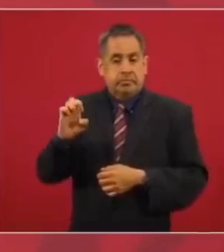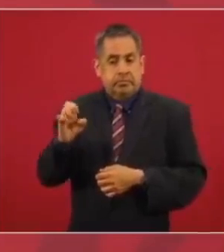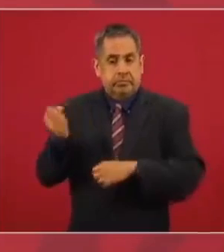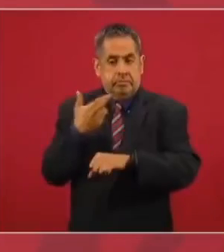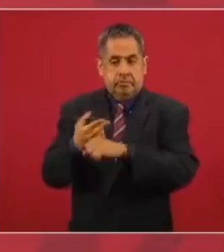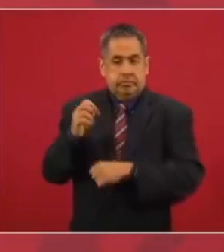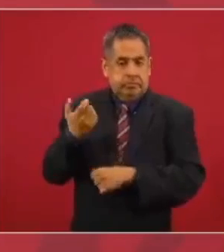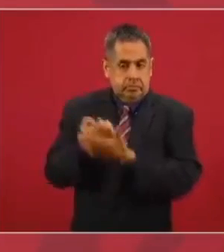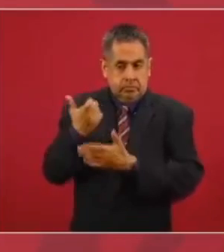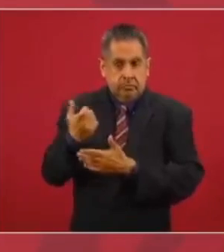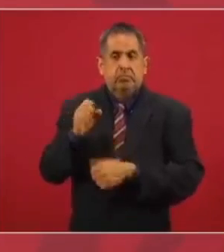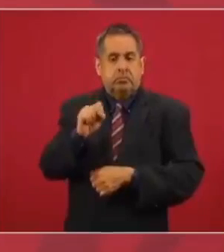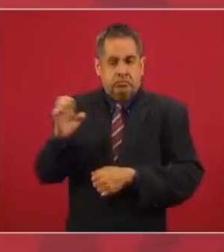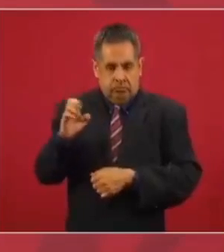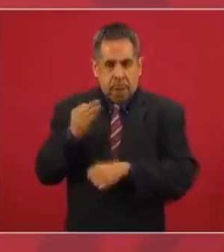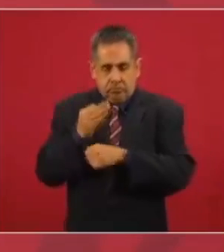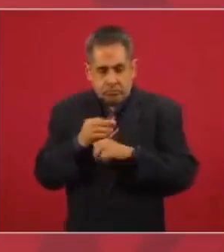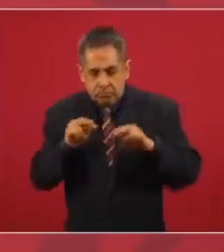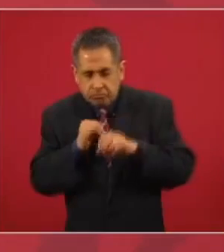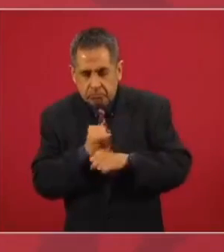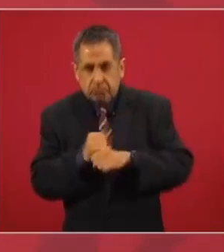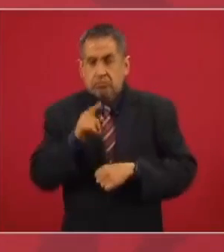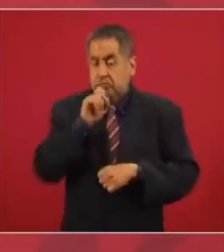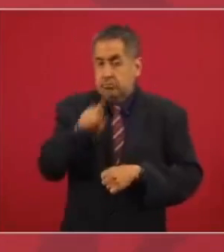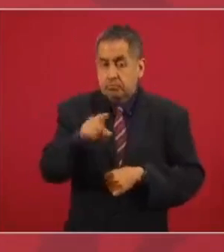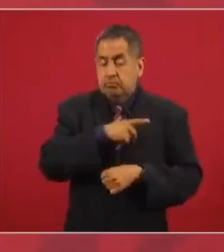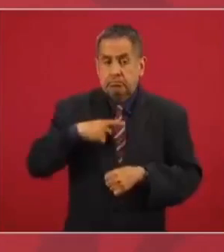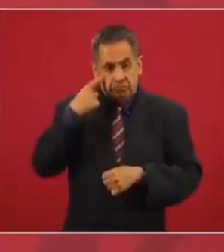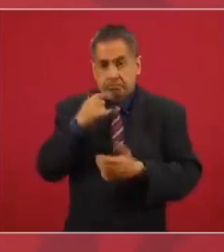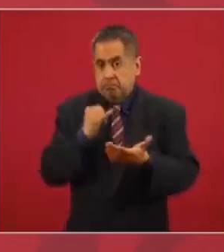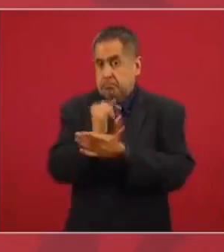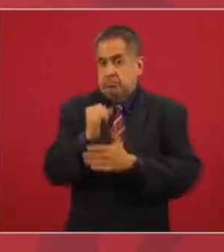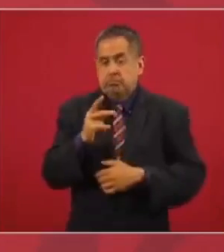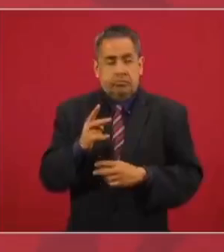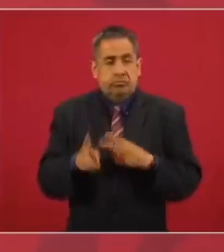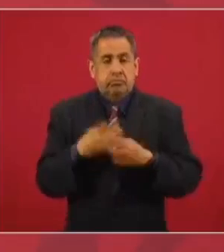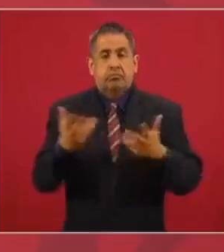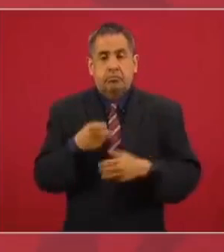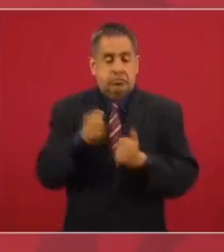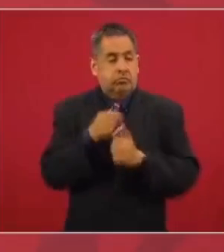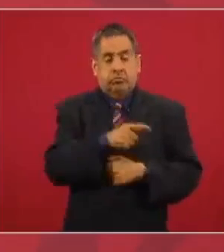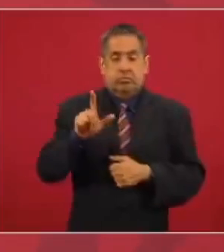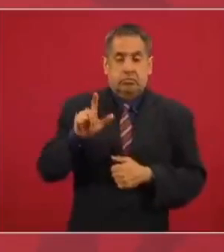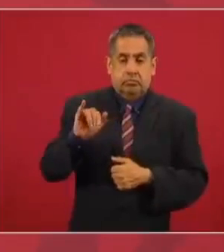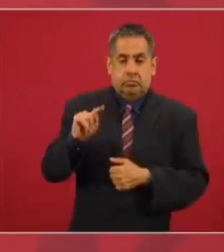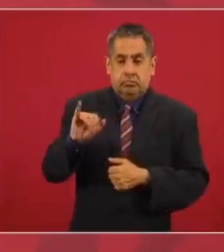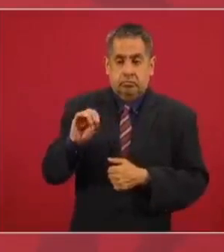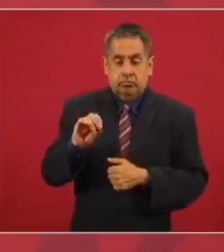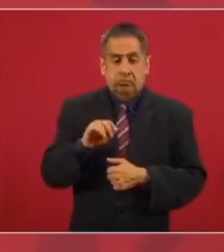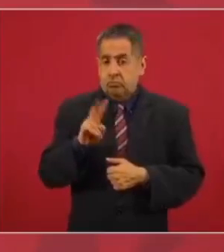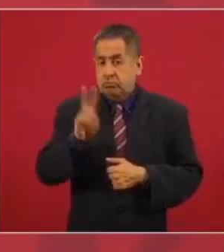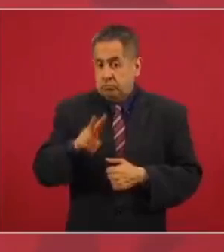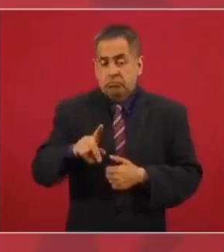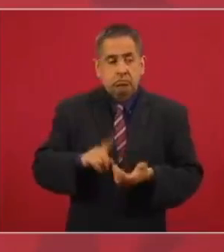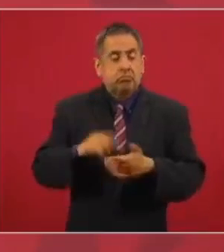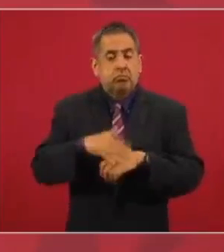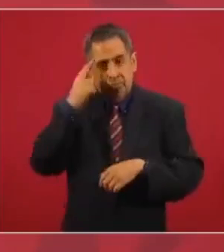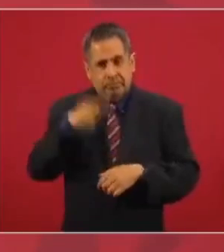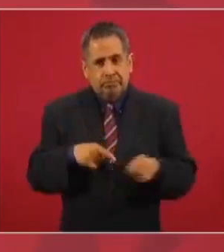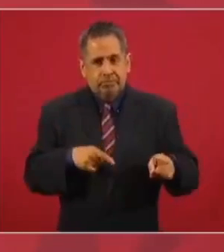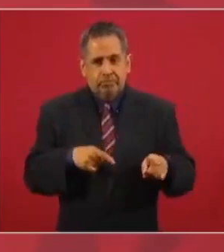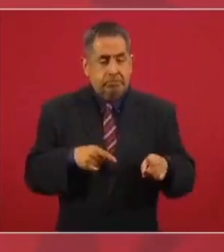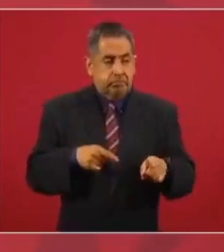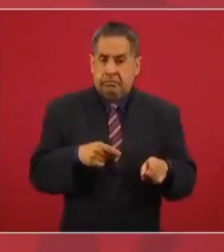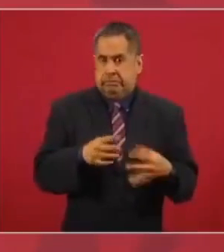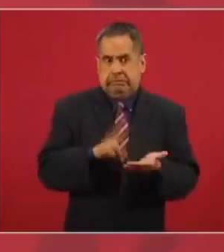está trabajando en esto y tenemos que tomar una decisión, qué hacer con el litio, porque se considera un material